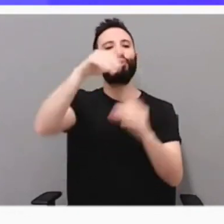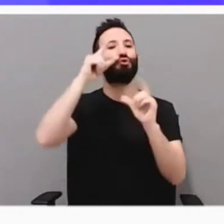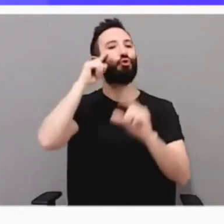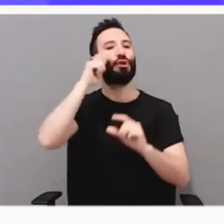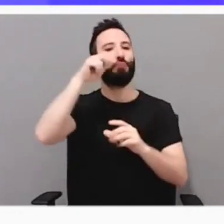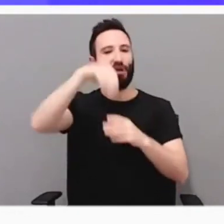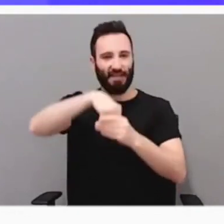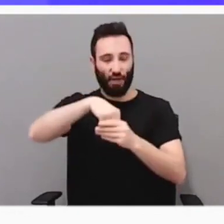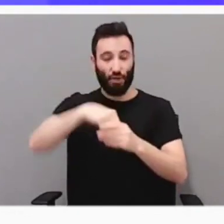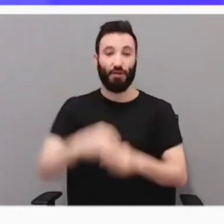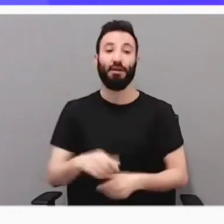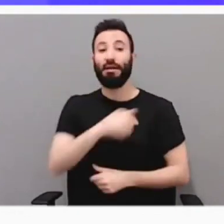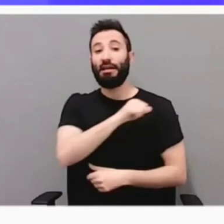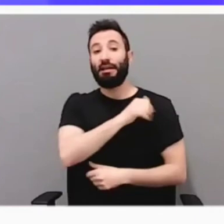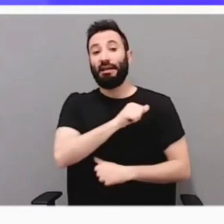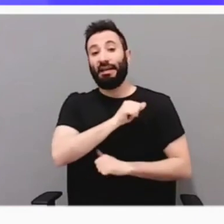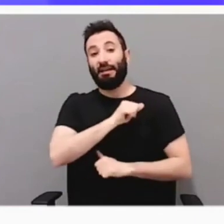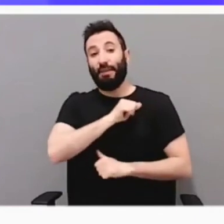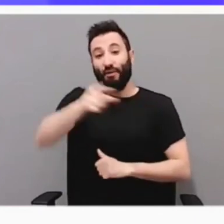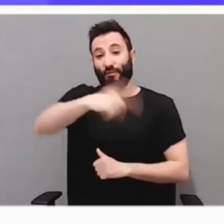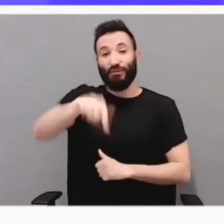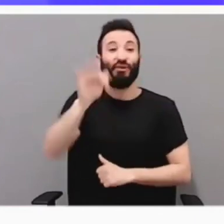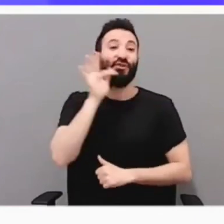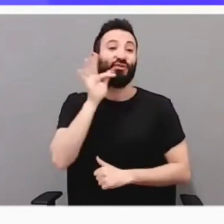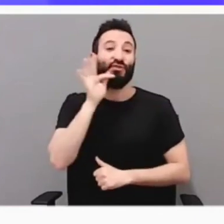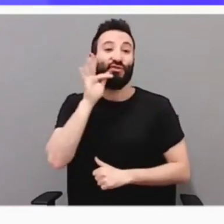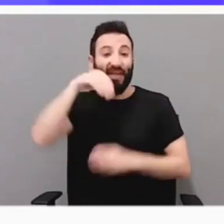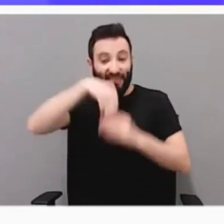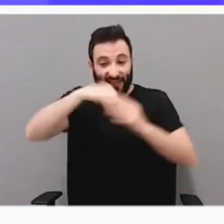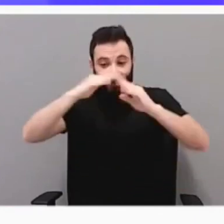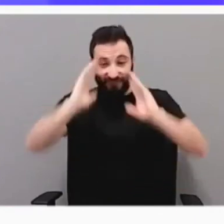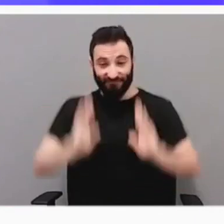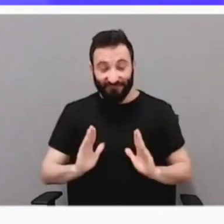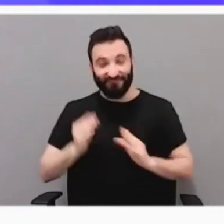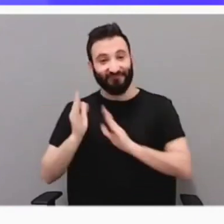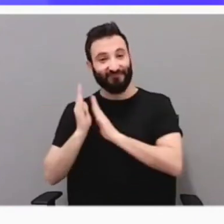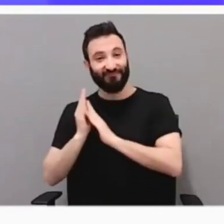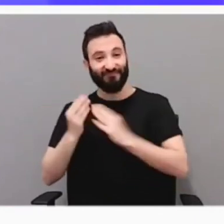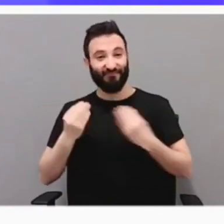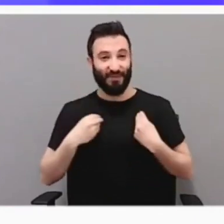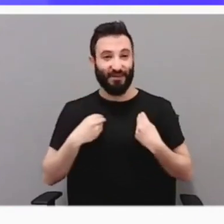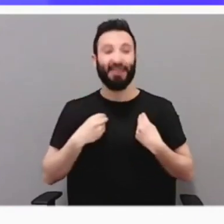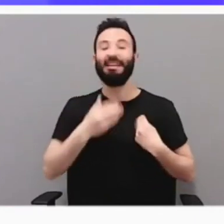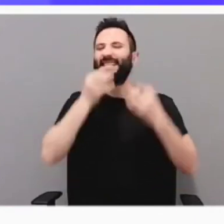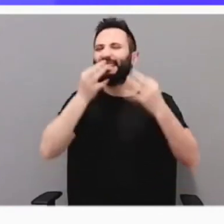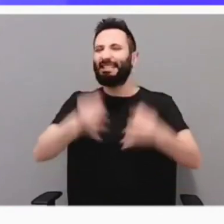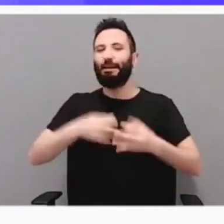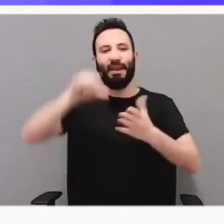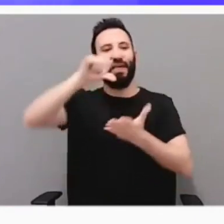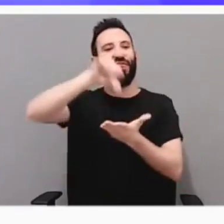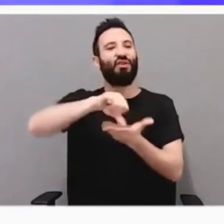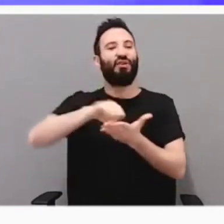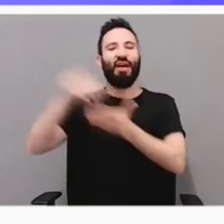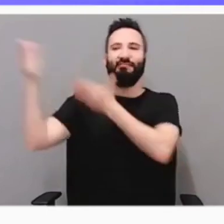que disfruten de su instancia en Alcalá la Real. Esta ciudad les recibe y siempre les recibirá con los brazos abiertos. Muchas gracias.